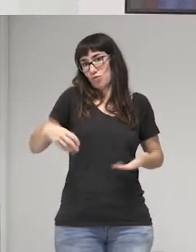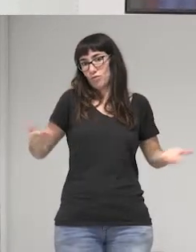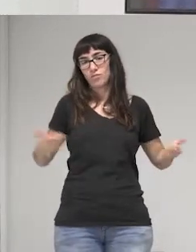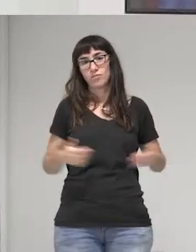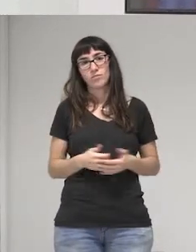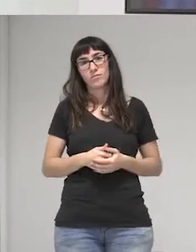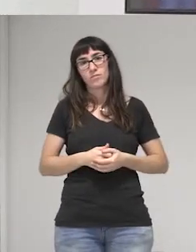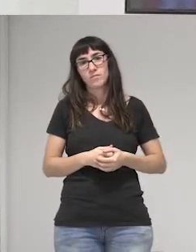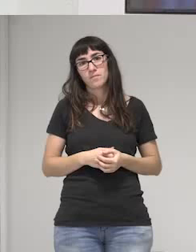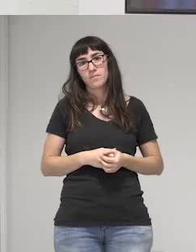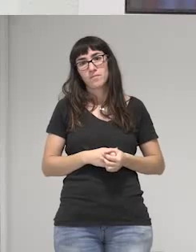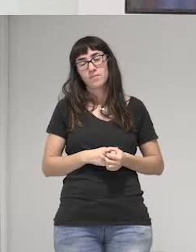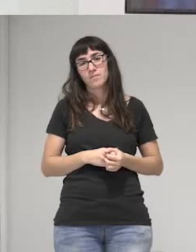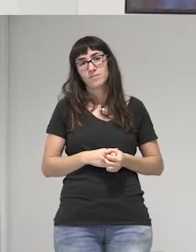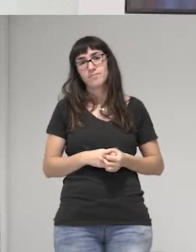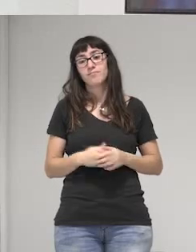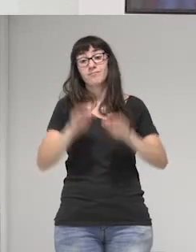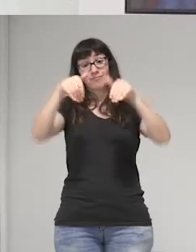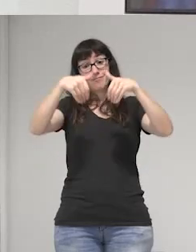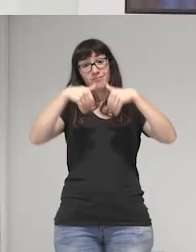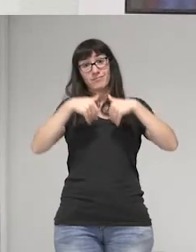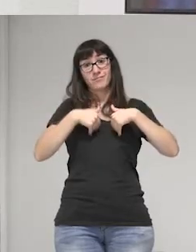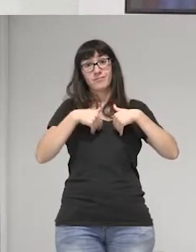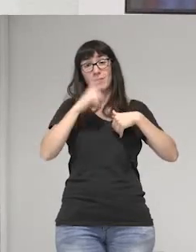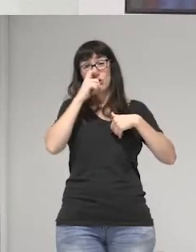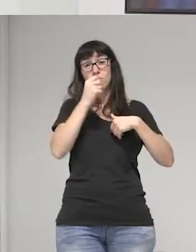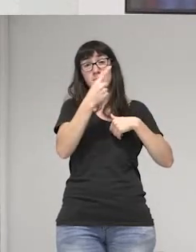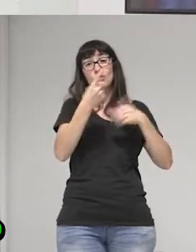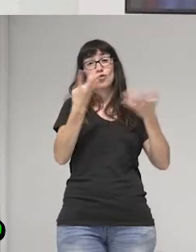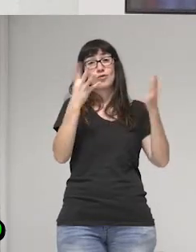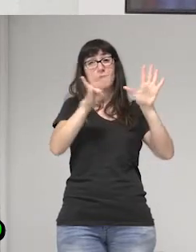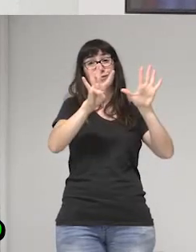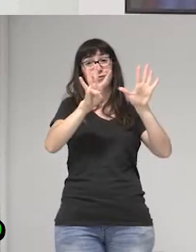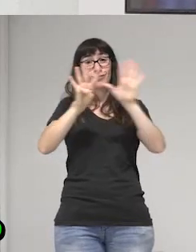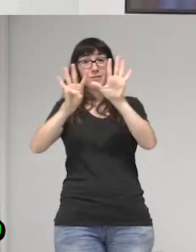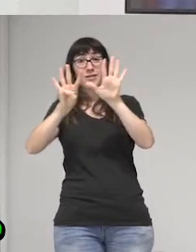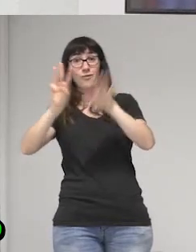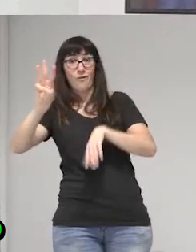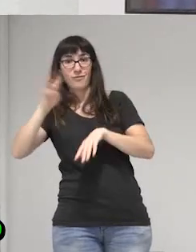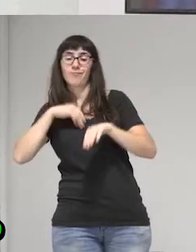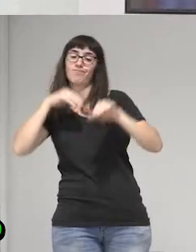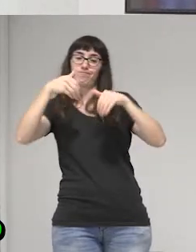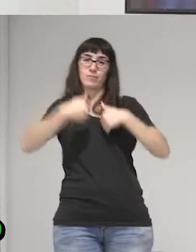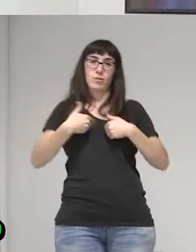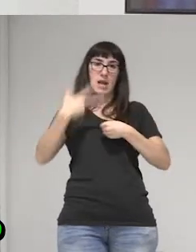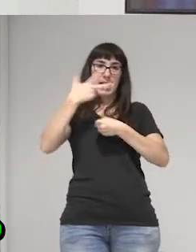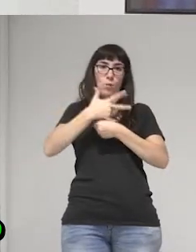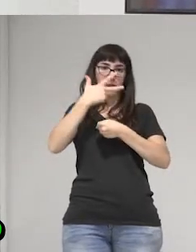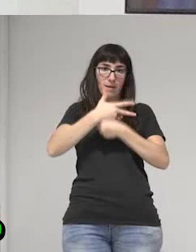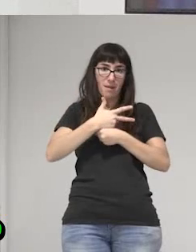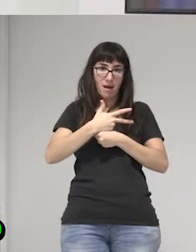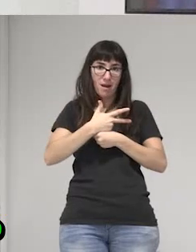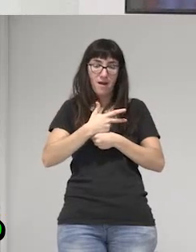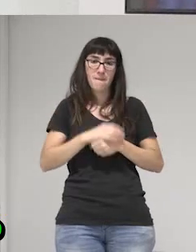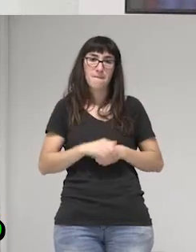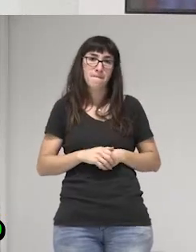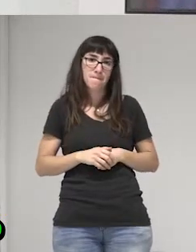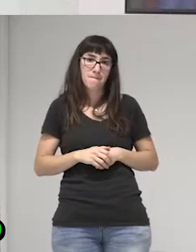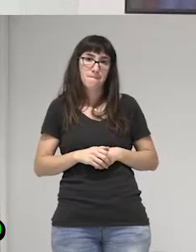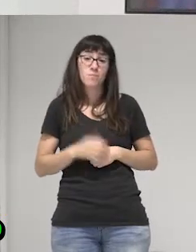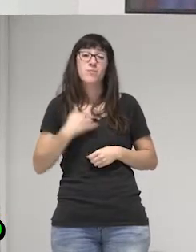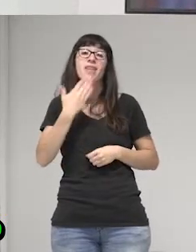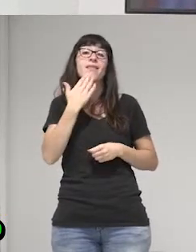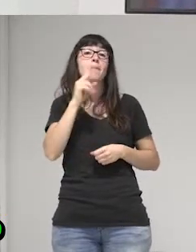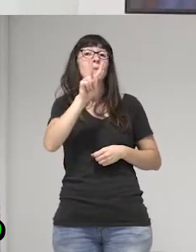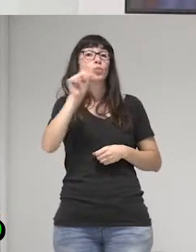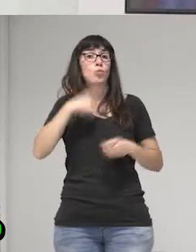regresé a Guatemala en el 94. Y bueno, yo había salido de los 21 años porque